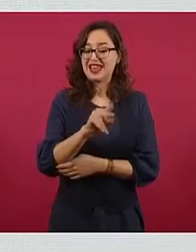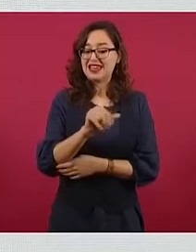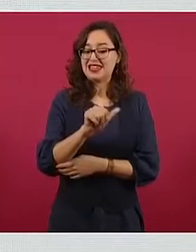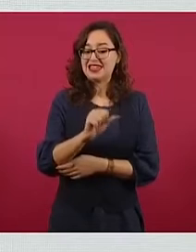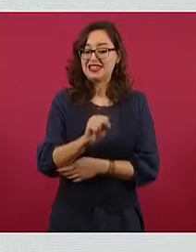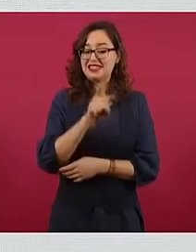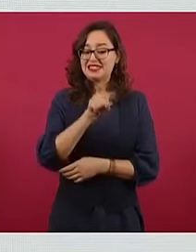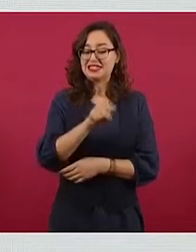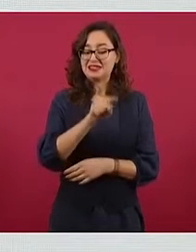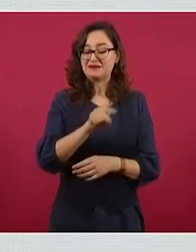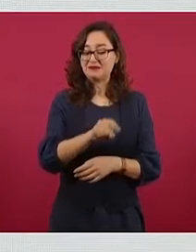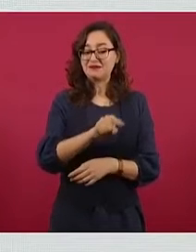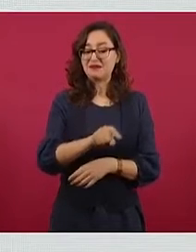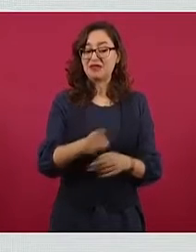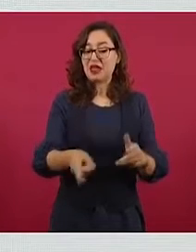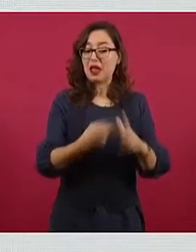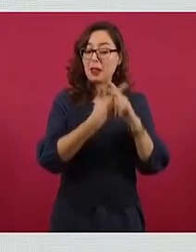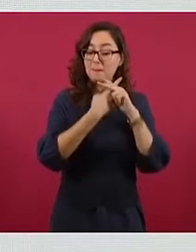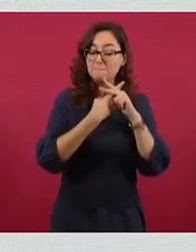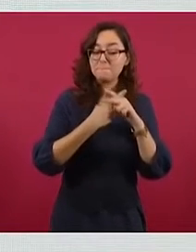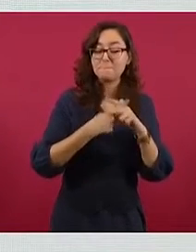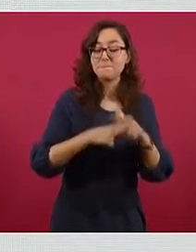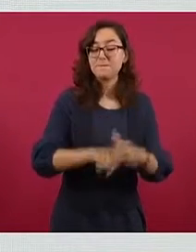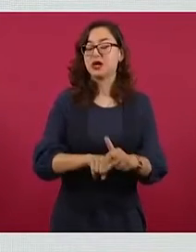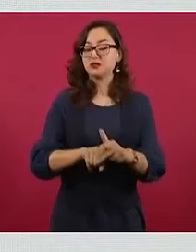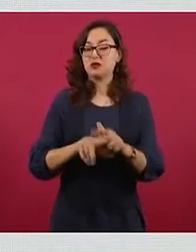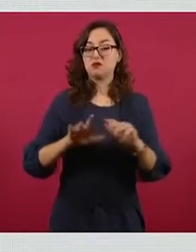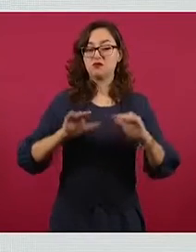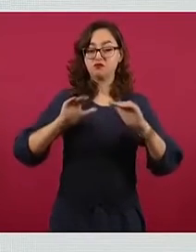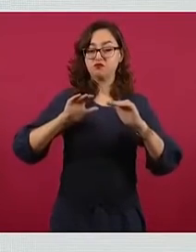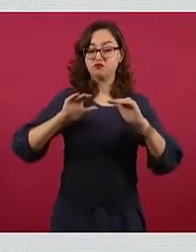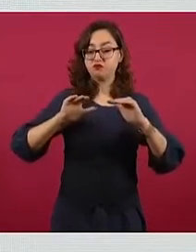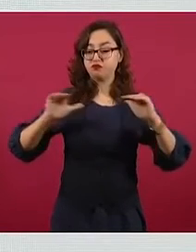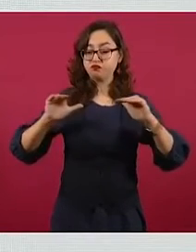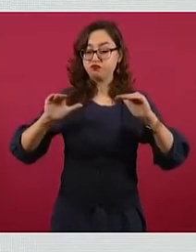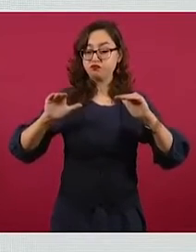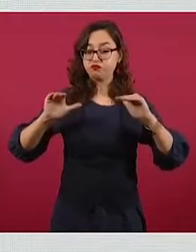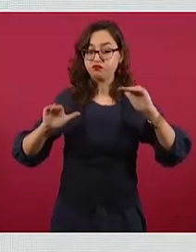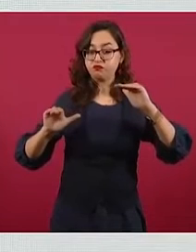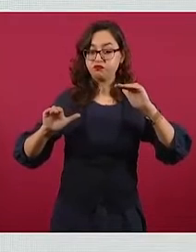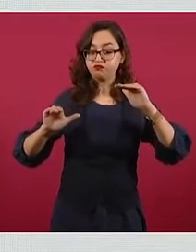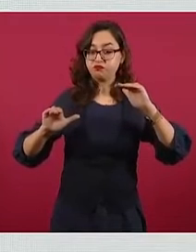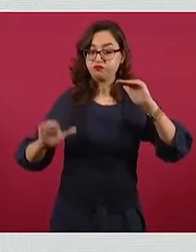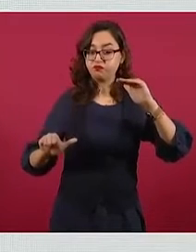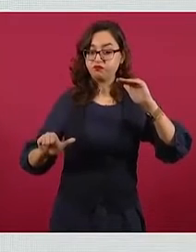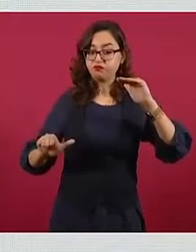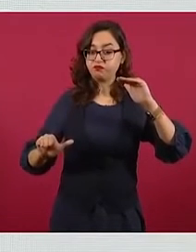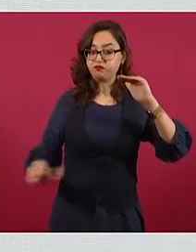de la desigualdad moderna.